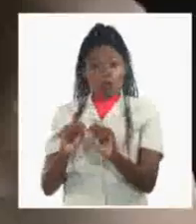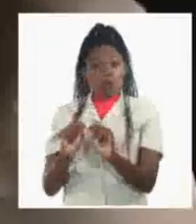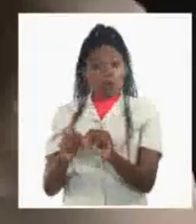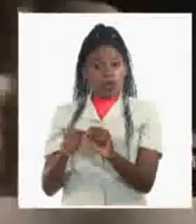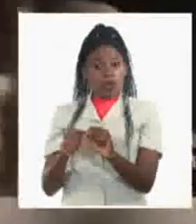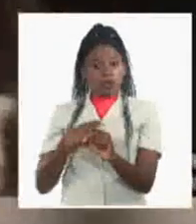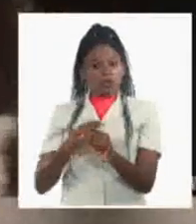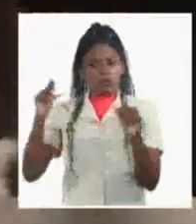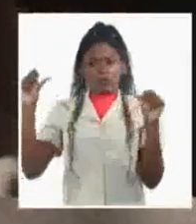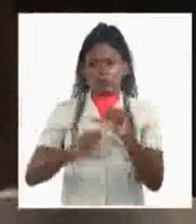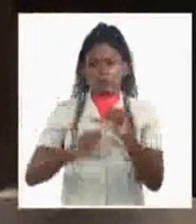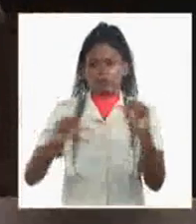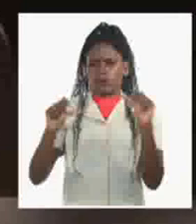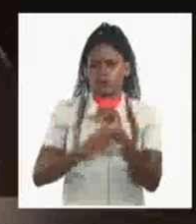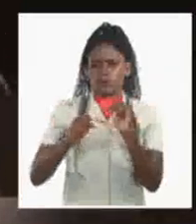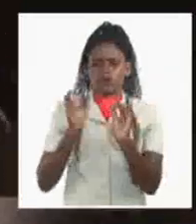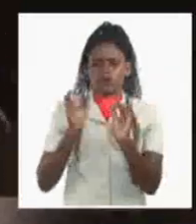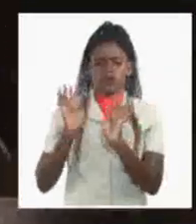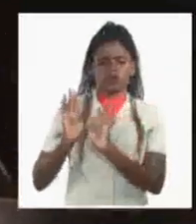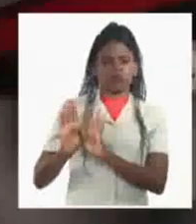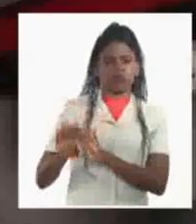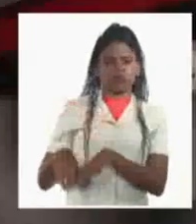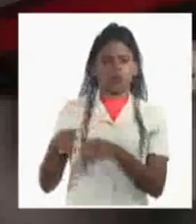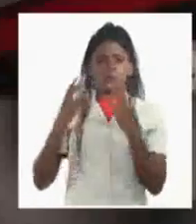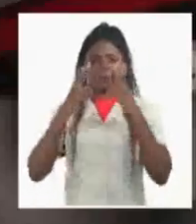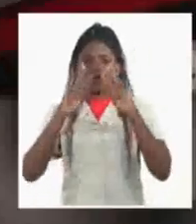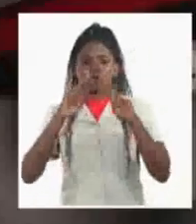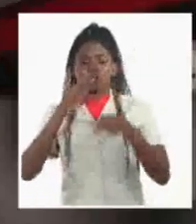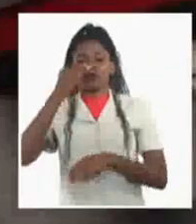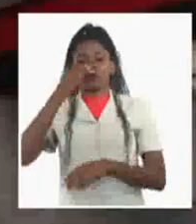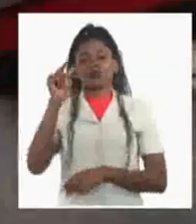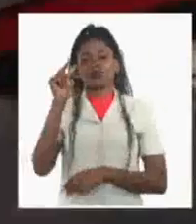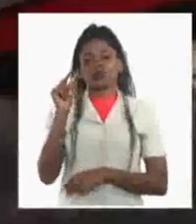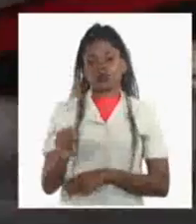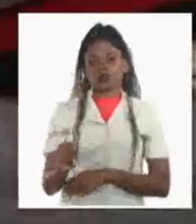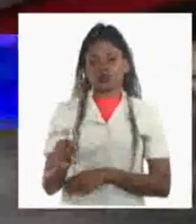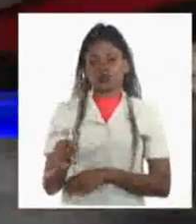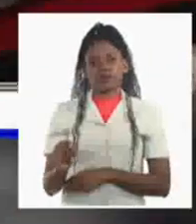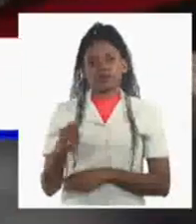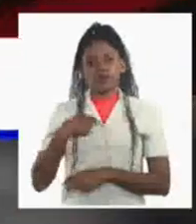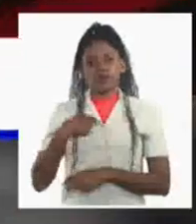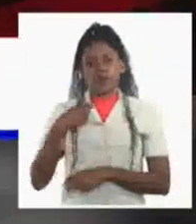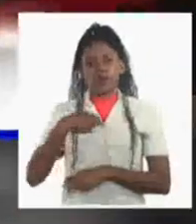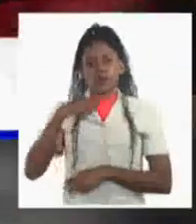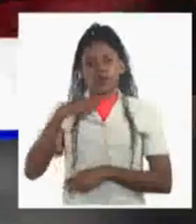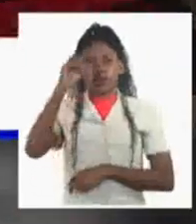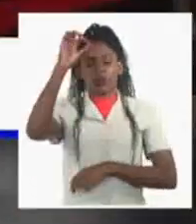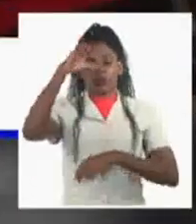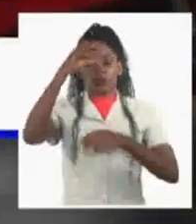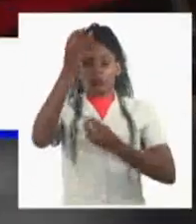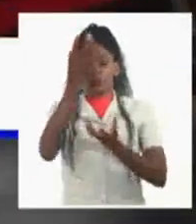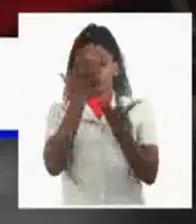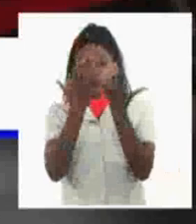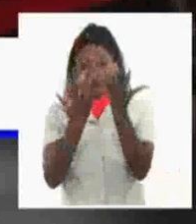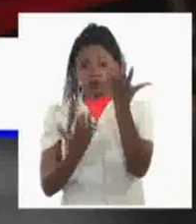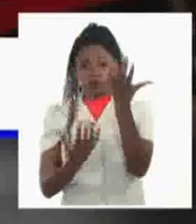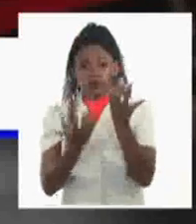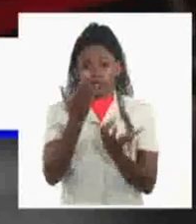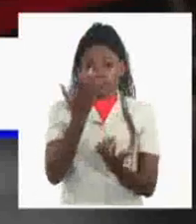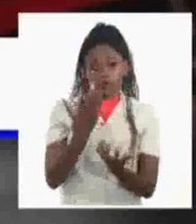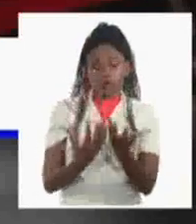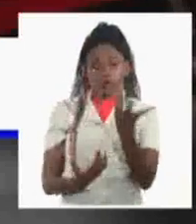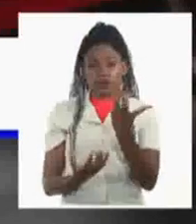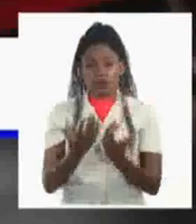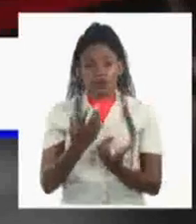y su desprecio por la vida humana. En el otoño de 1942, los fascistas masacraron